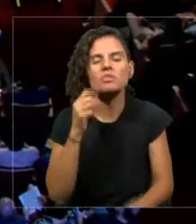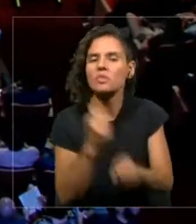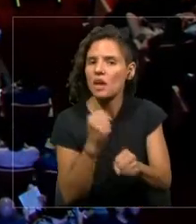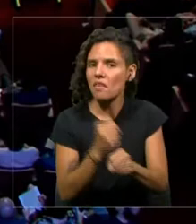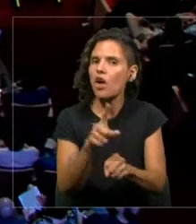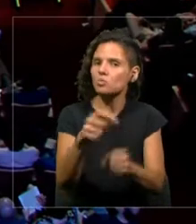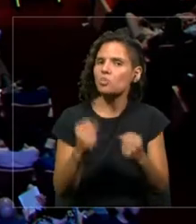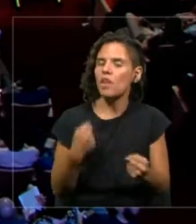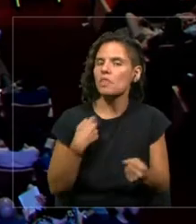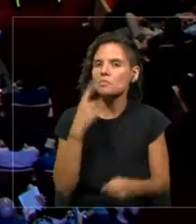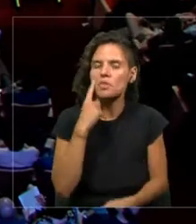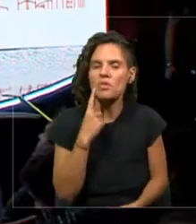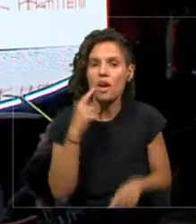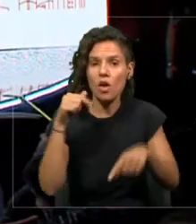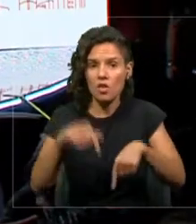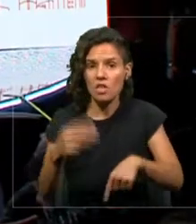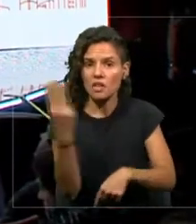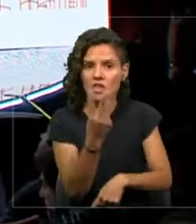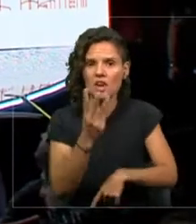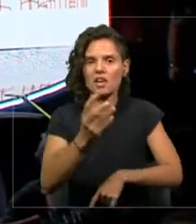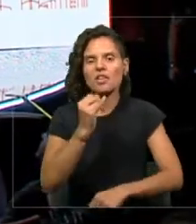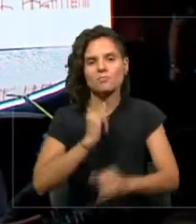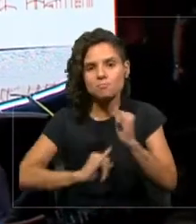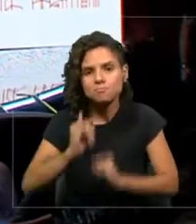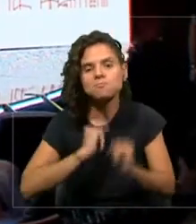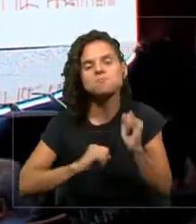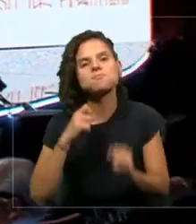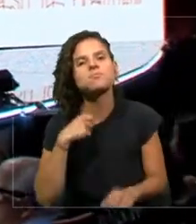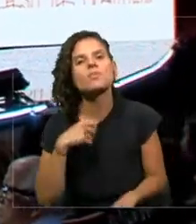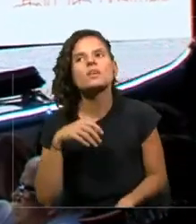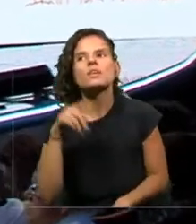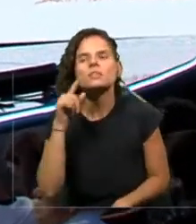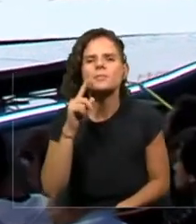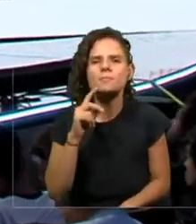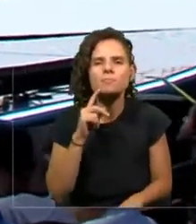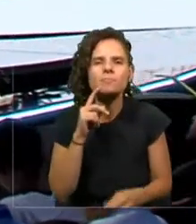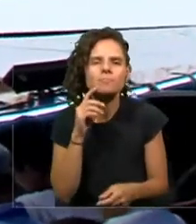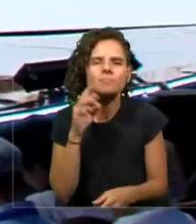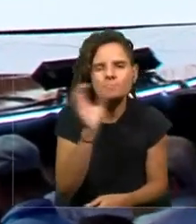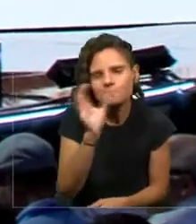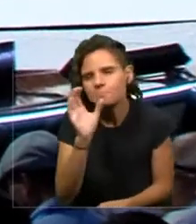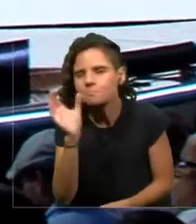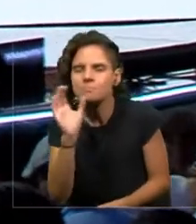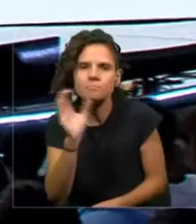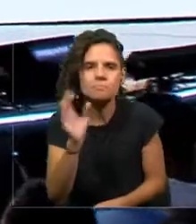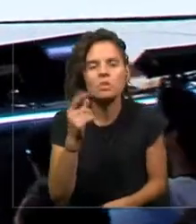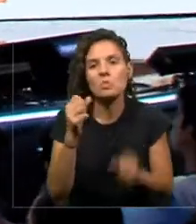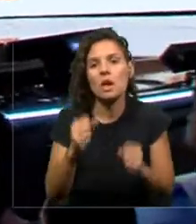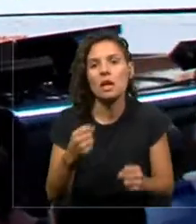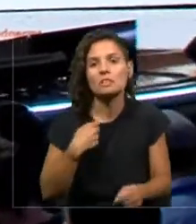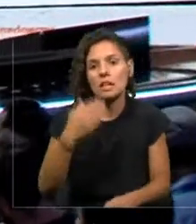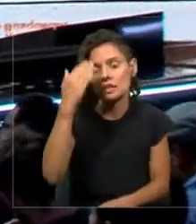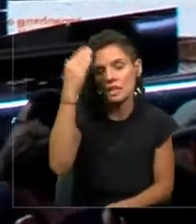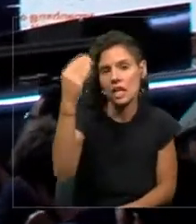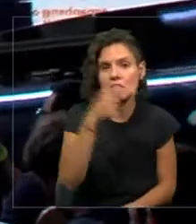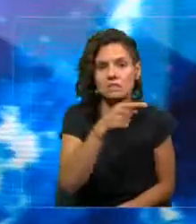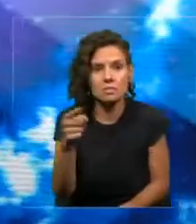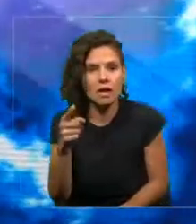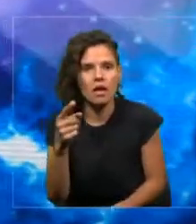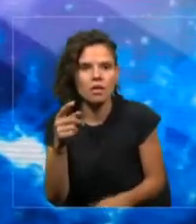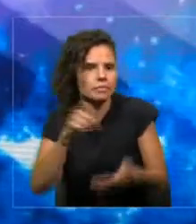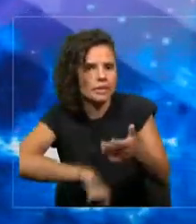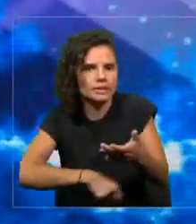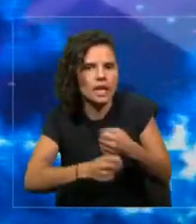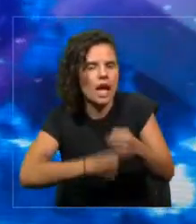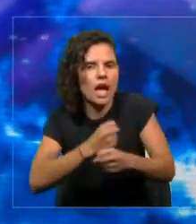navegas a Internet, más del 20% del tiempo que pasas, al día, a la semana, al mes, al año en Internet, lo pasas